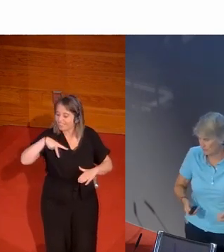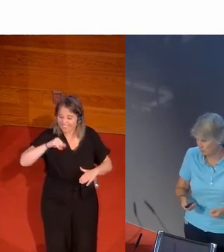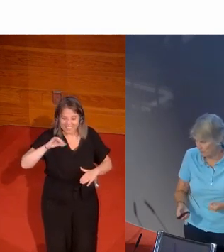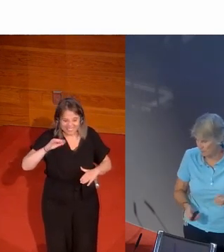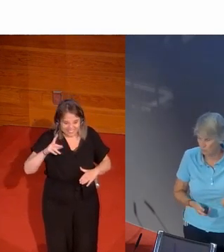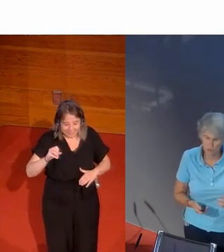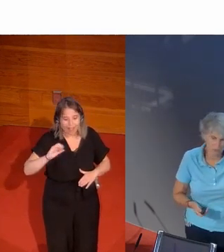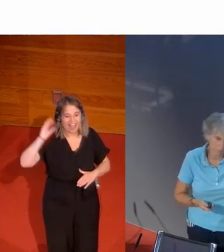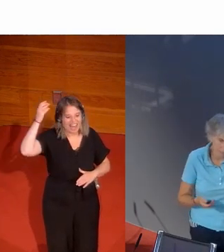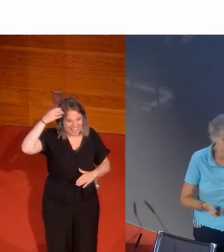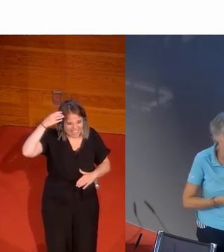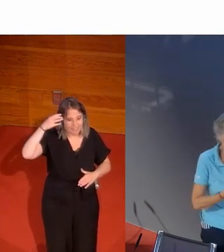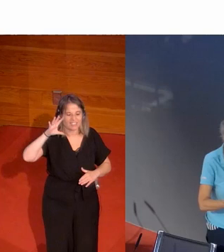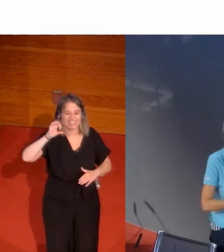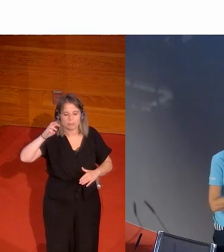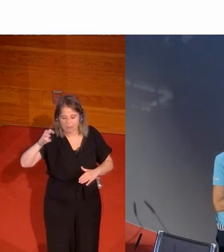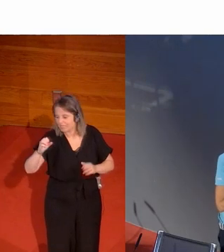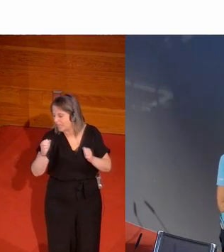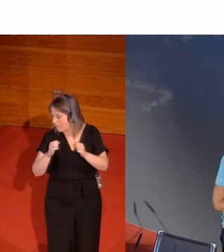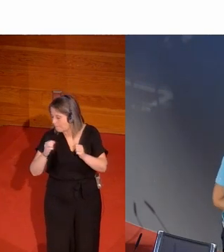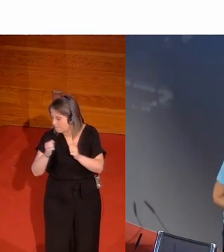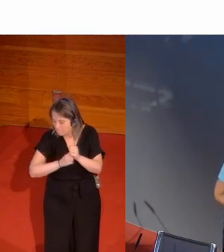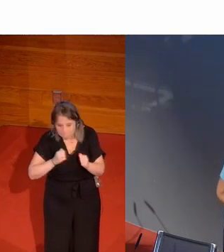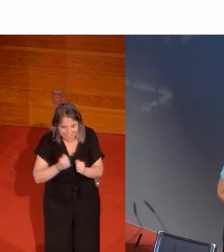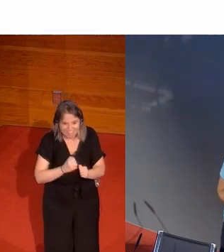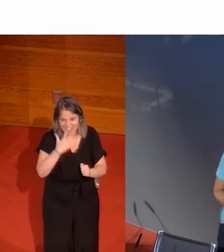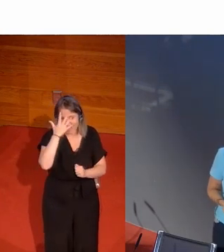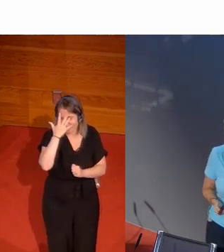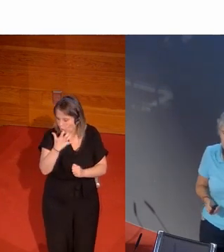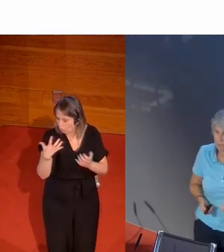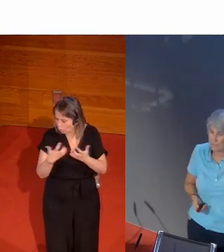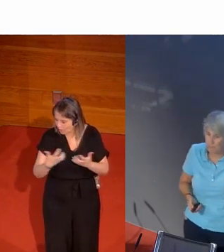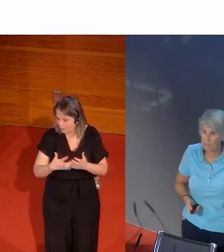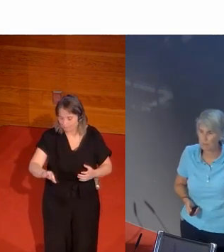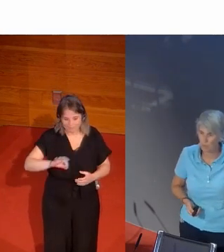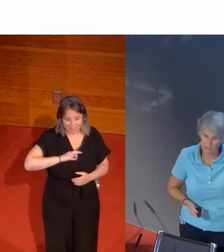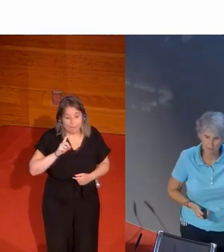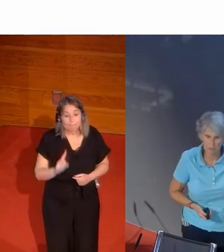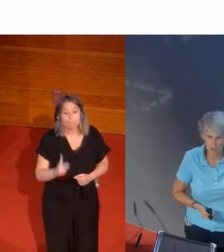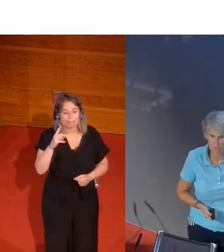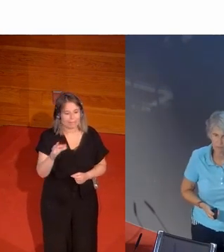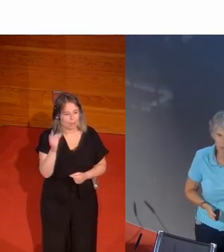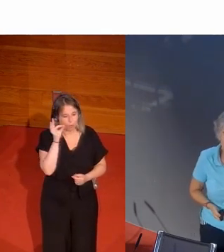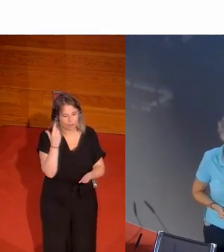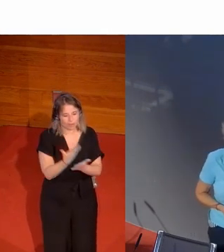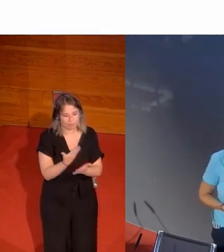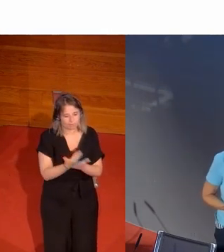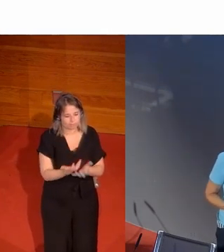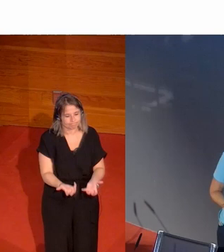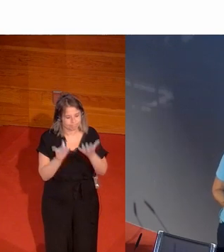hija de los reyes de Esparta, con los que está piedra para recordar esa medalla olímpica. Es la primera mujer que se tiene constancia